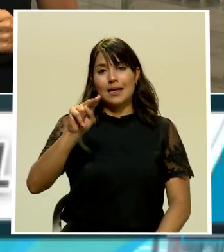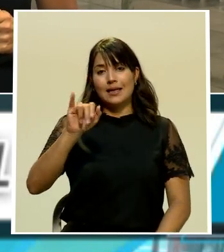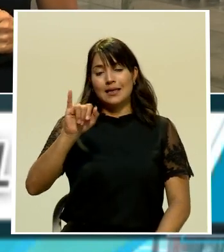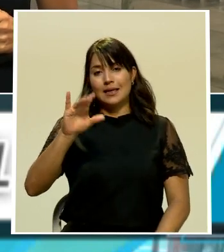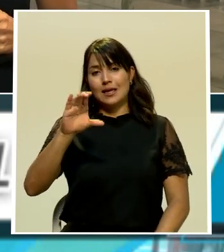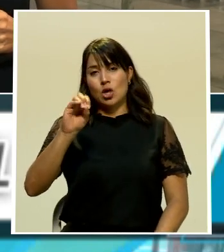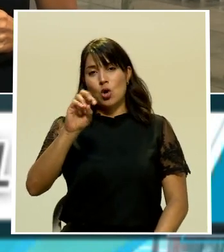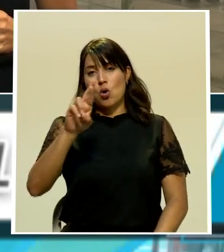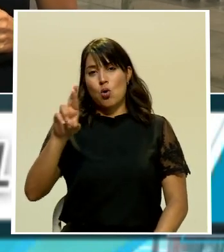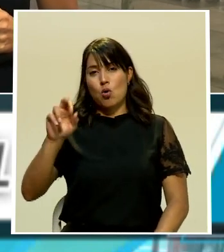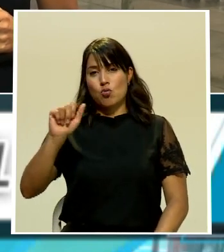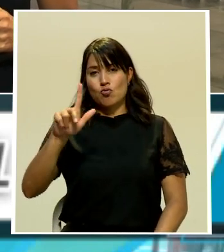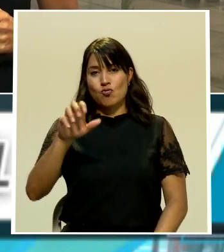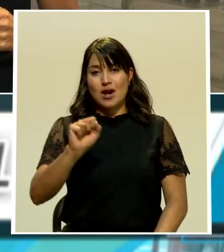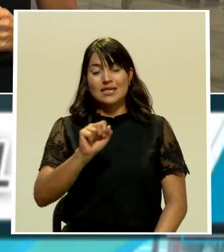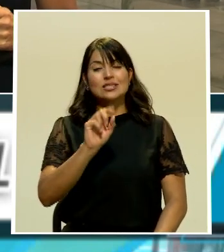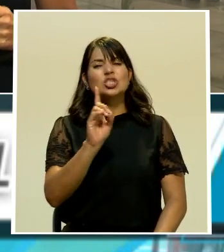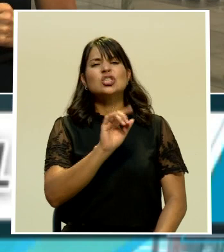Legislativa. Adelante, Melanie.